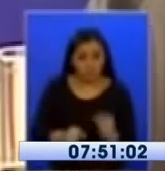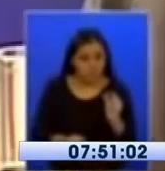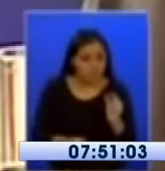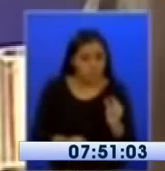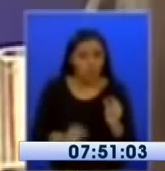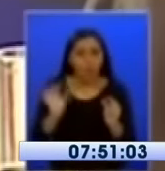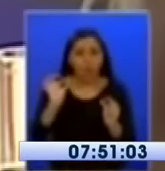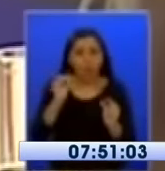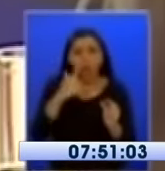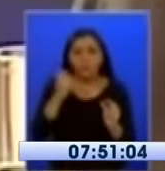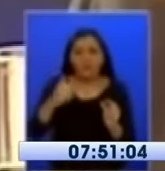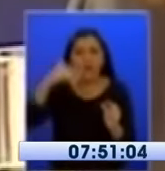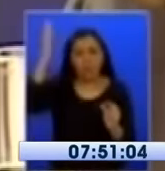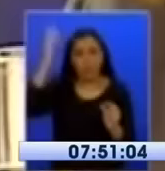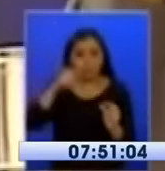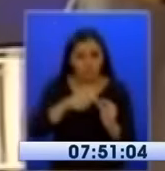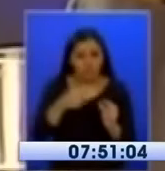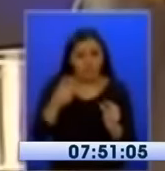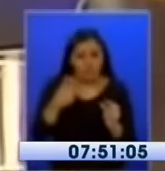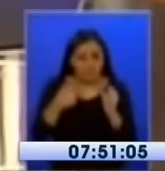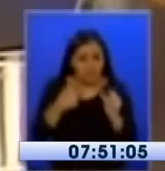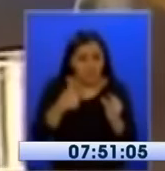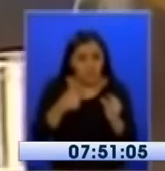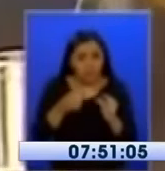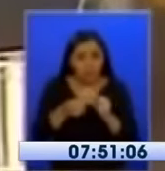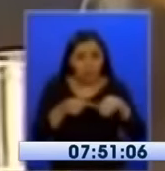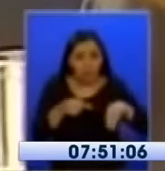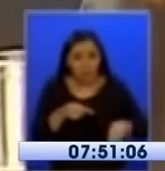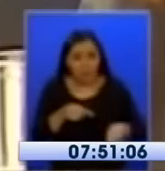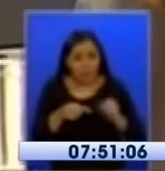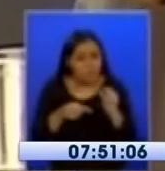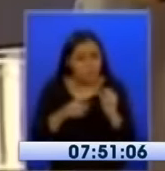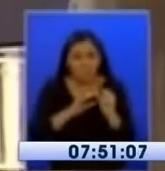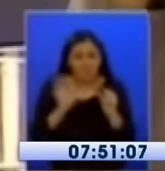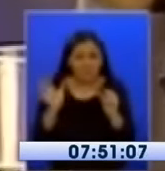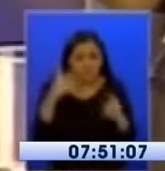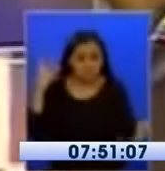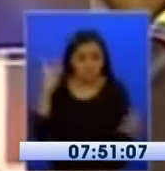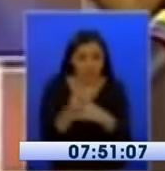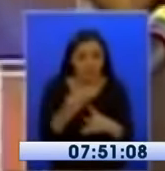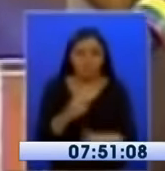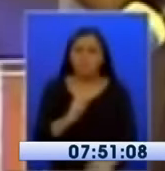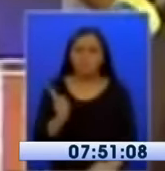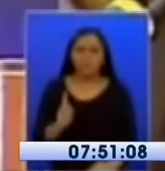absurdo, es un retroceso, incluso es inconstitucional, porque es retroceder en derechos.